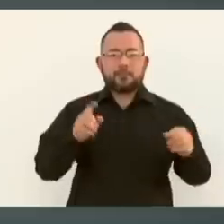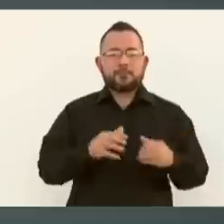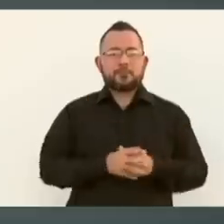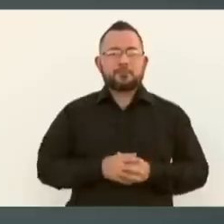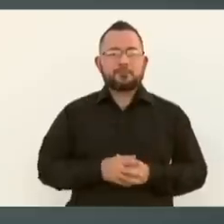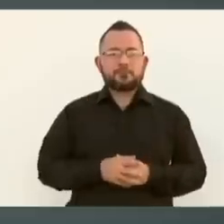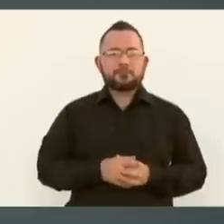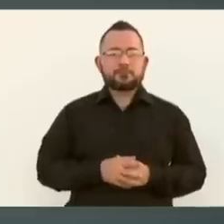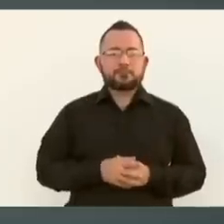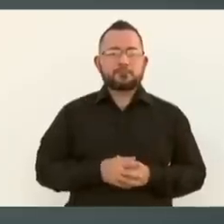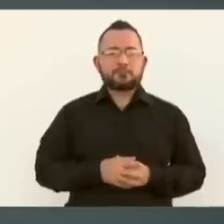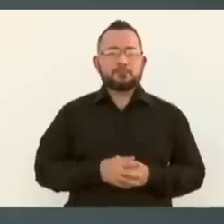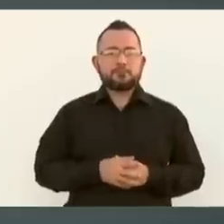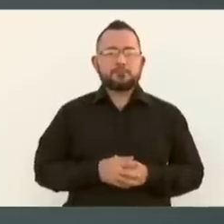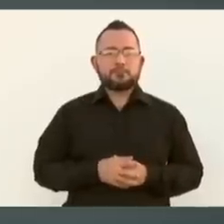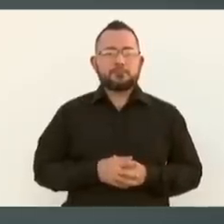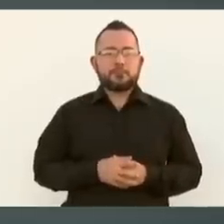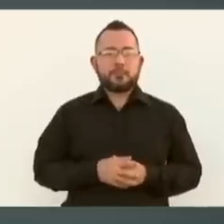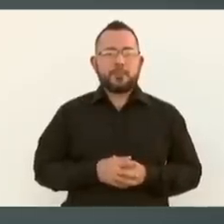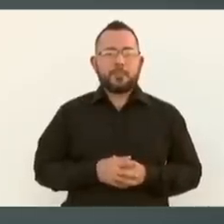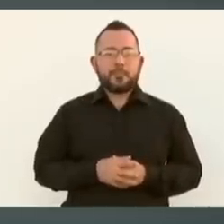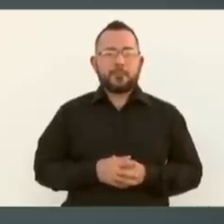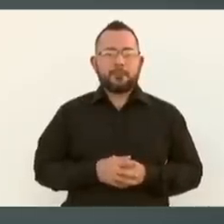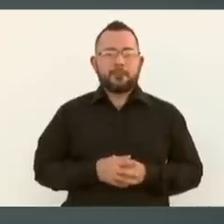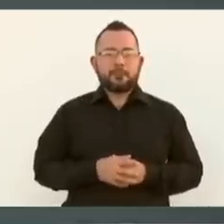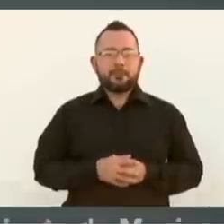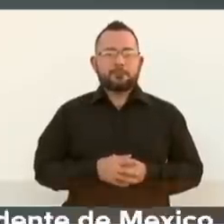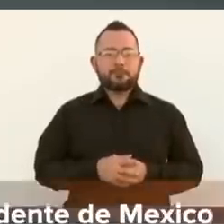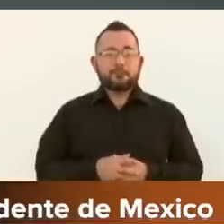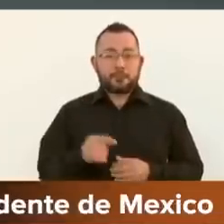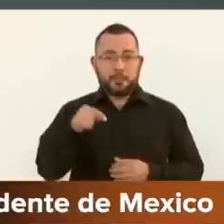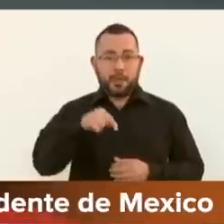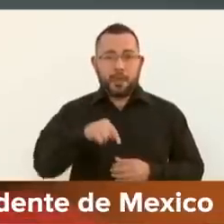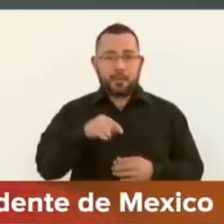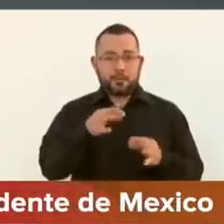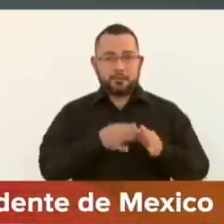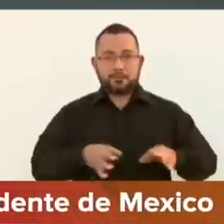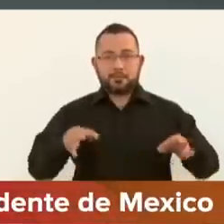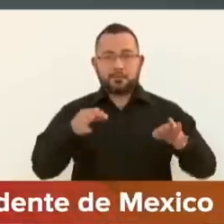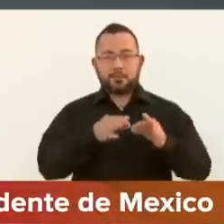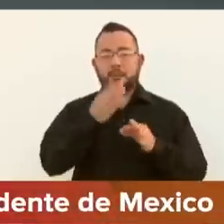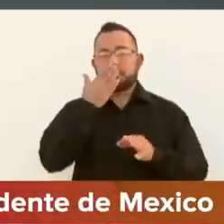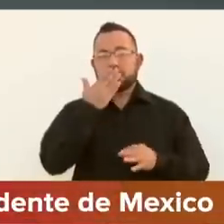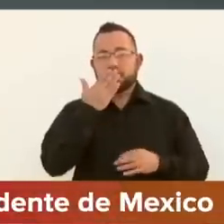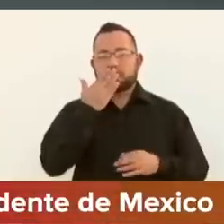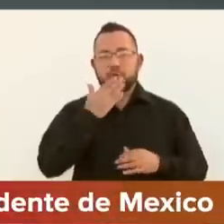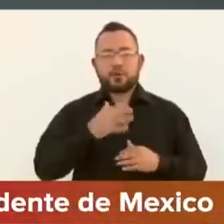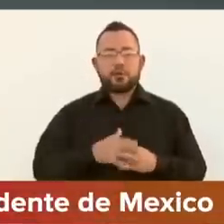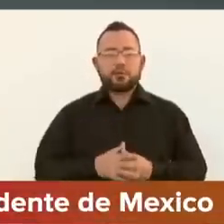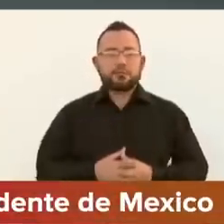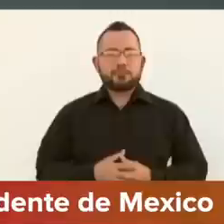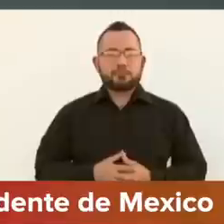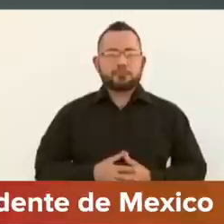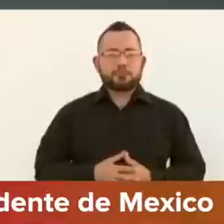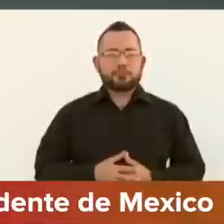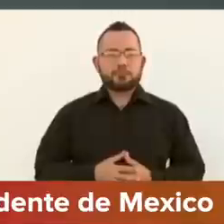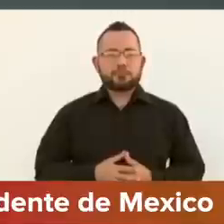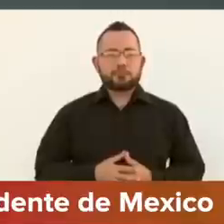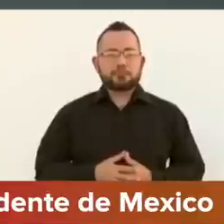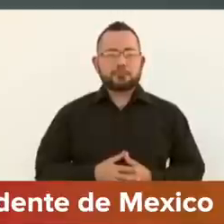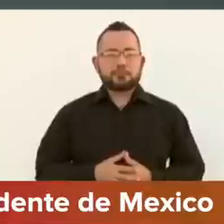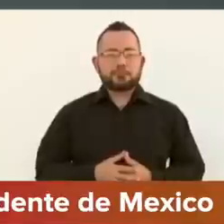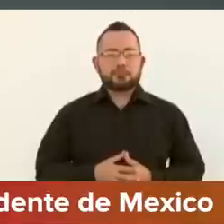frontera norte. Aquí, y esto es muy importante, en Sonora, se